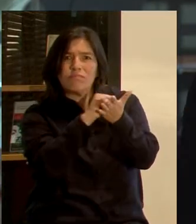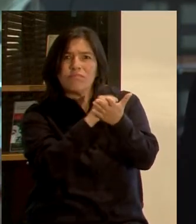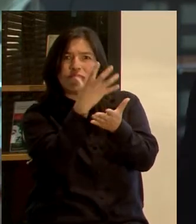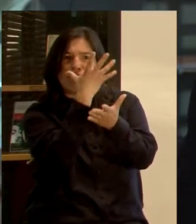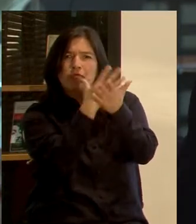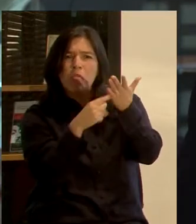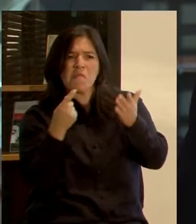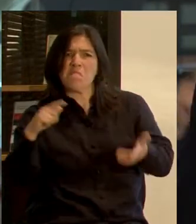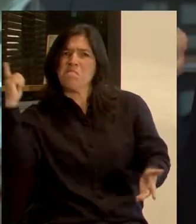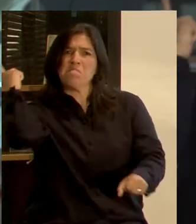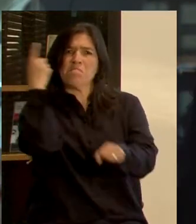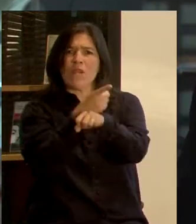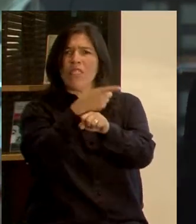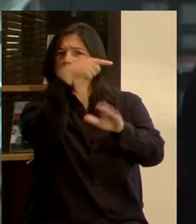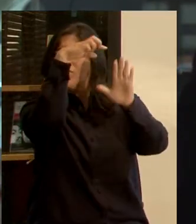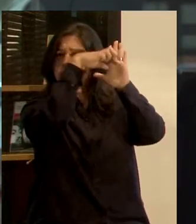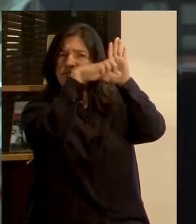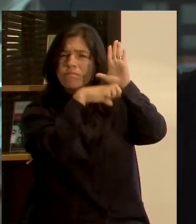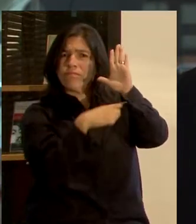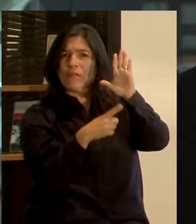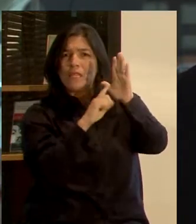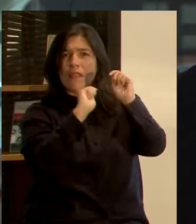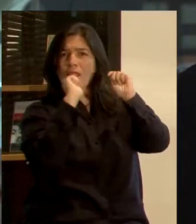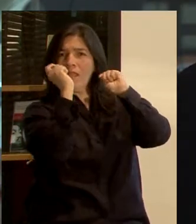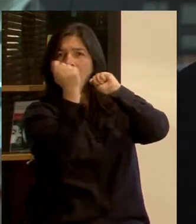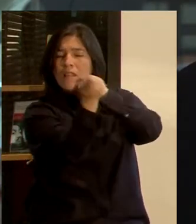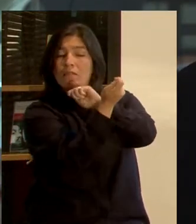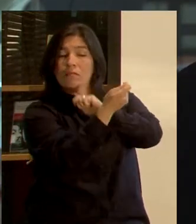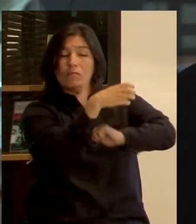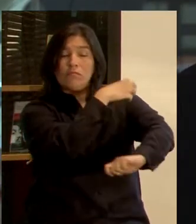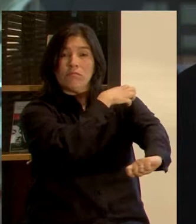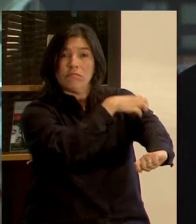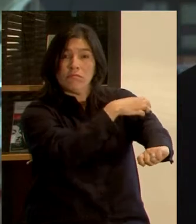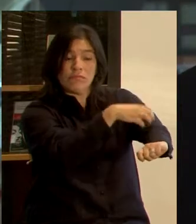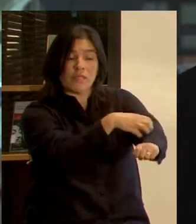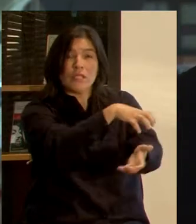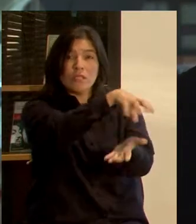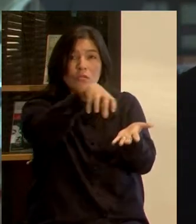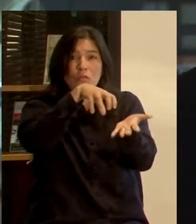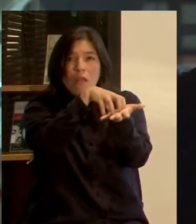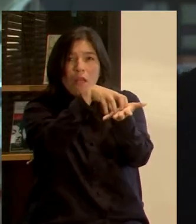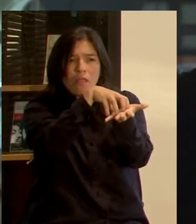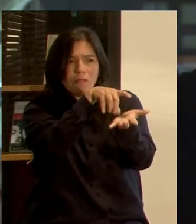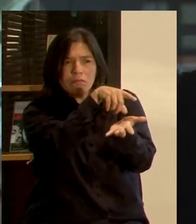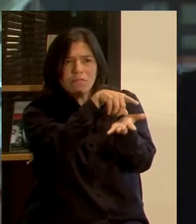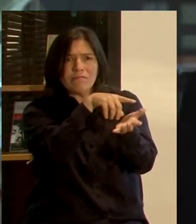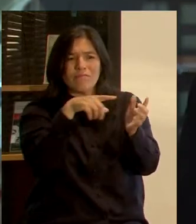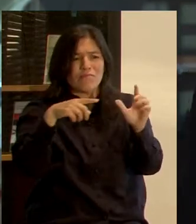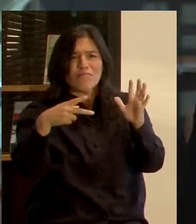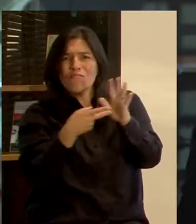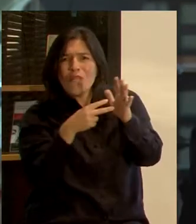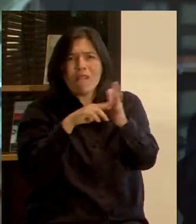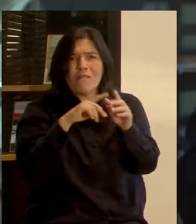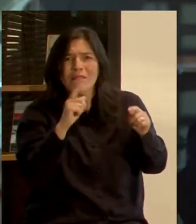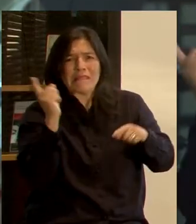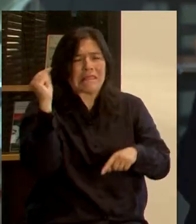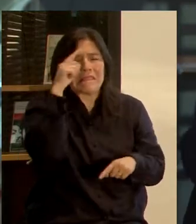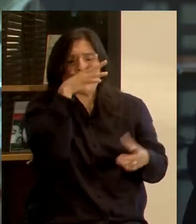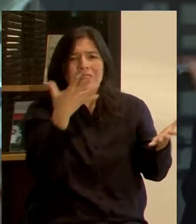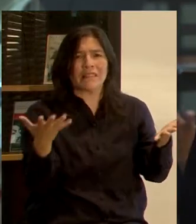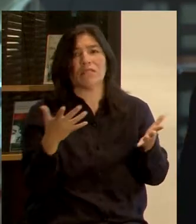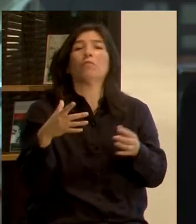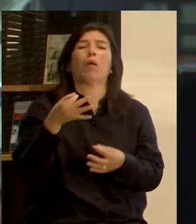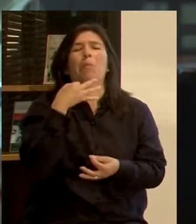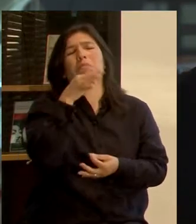imponen determinados proyectos y transforman a las regiones y ciudades en zonas de sacrificio. No voy a entregar un largo